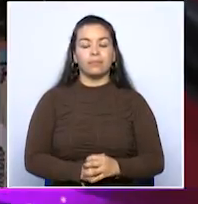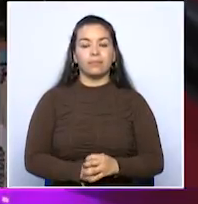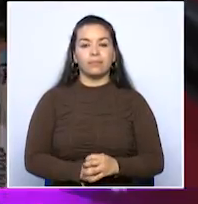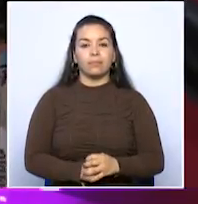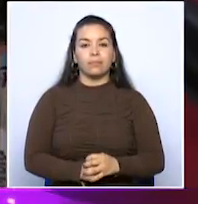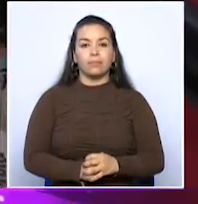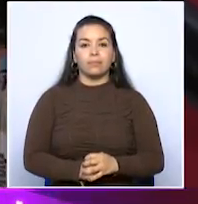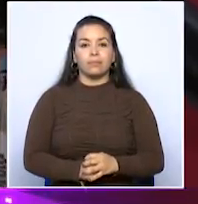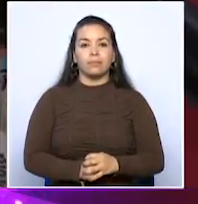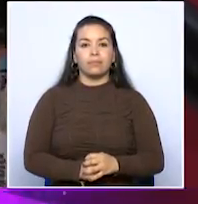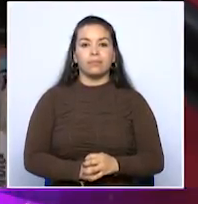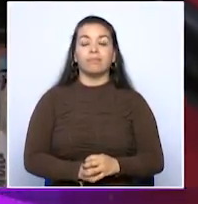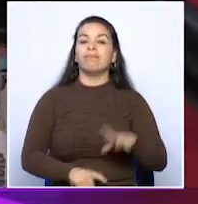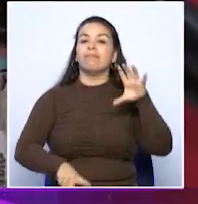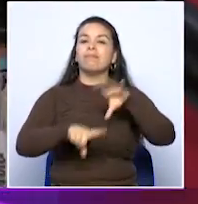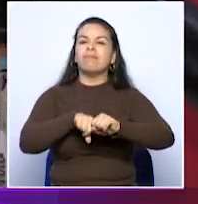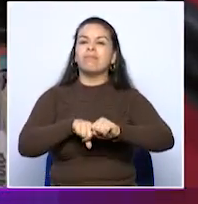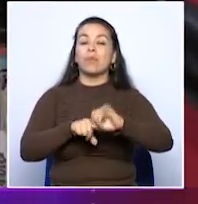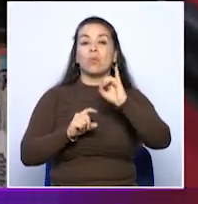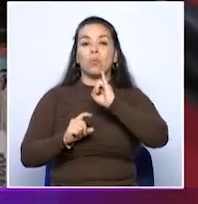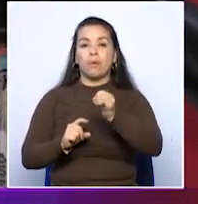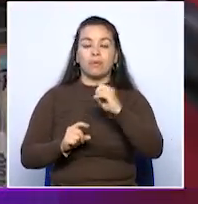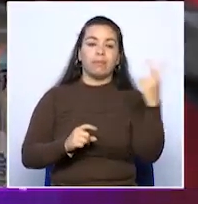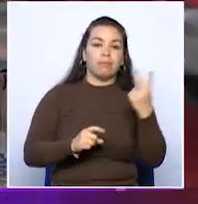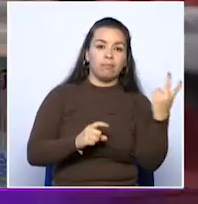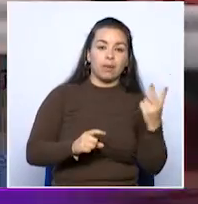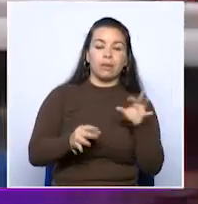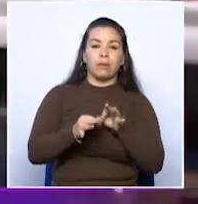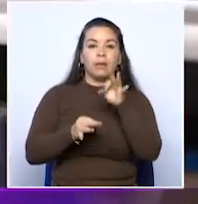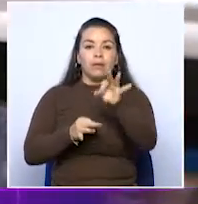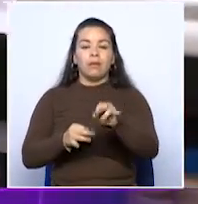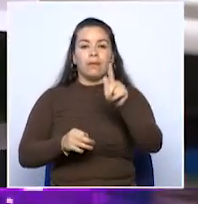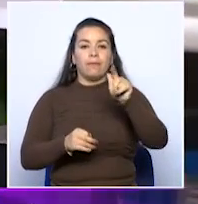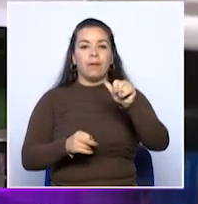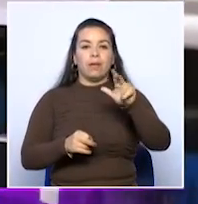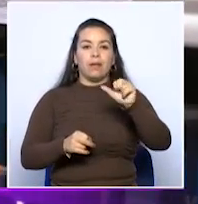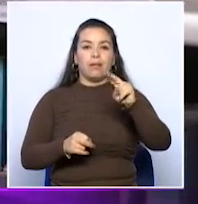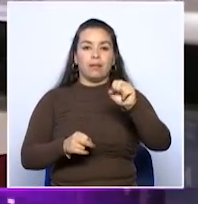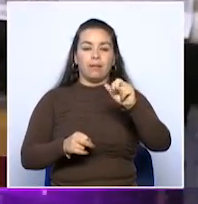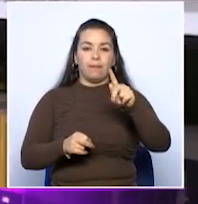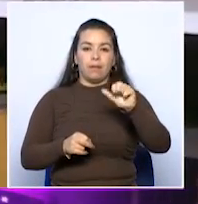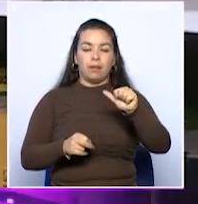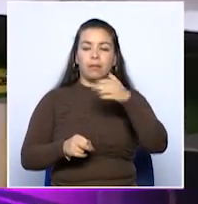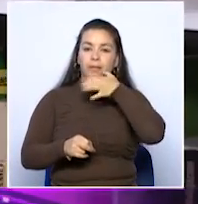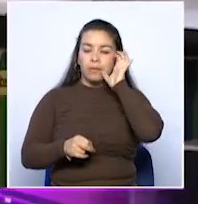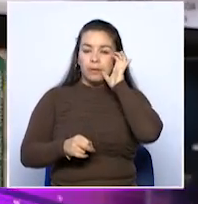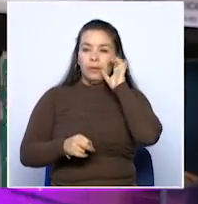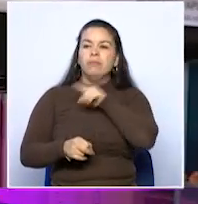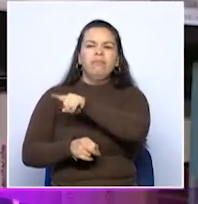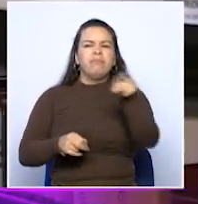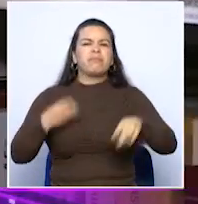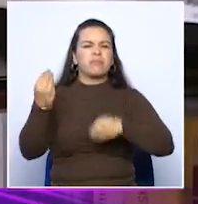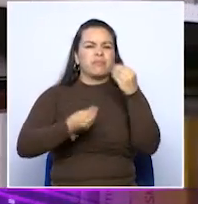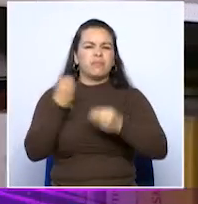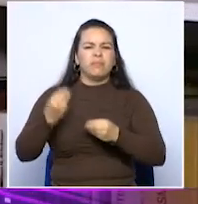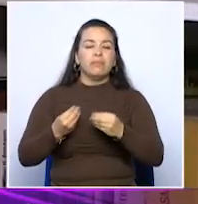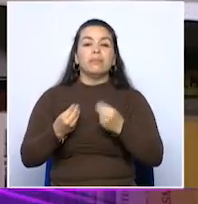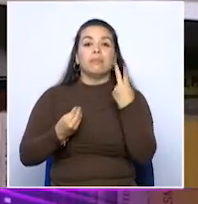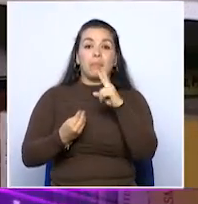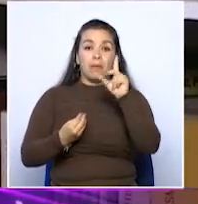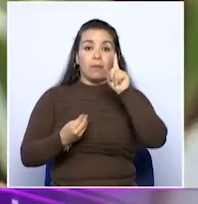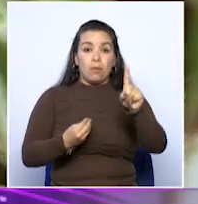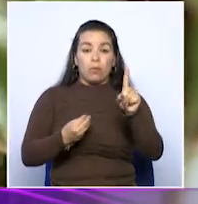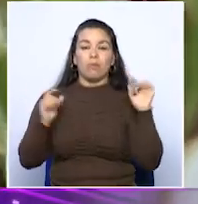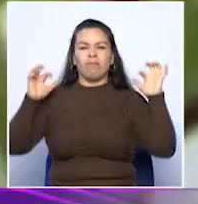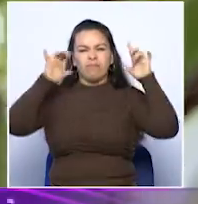La cita es el próximo jueves y viernes en el municipio de Filadelfia, Caldas, donde se realizará el vigésimo primer encuentro